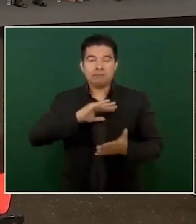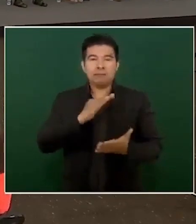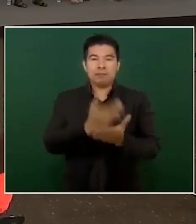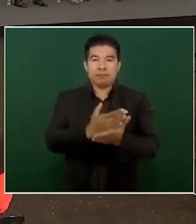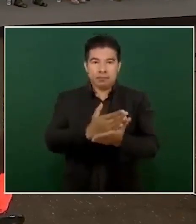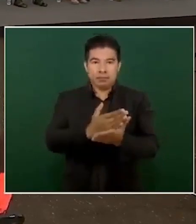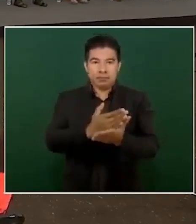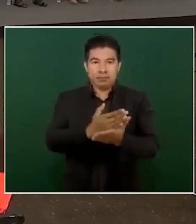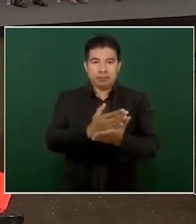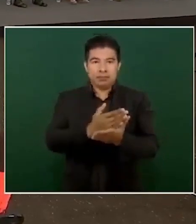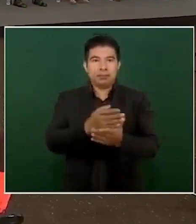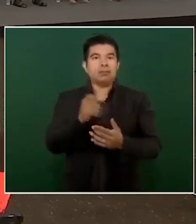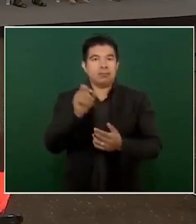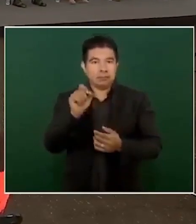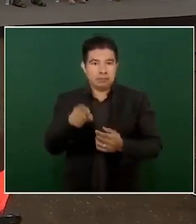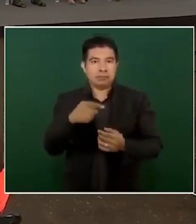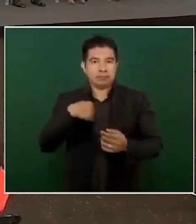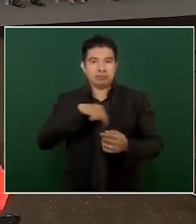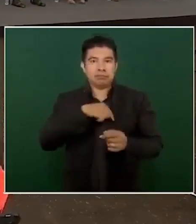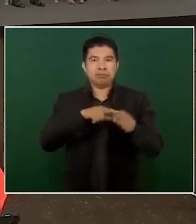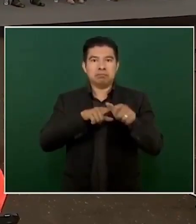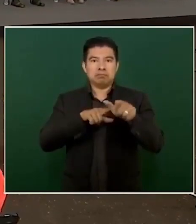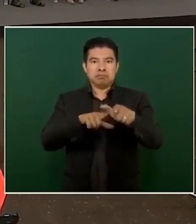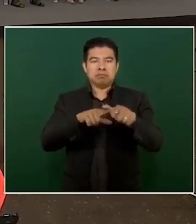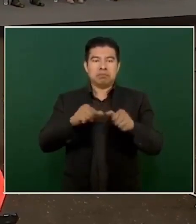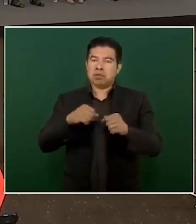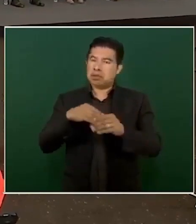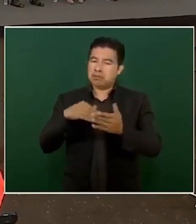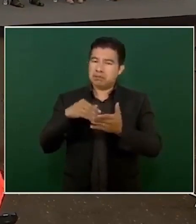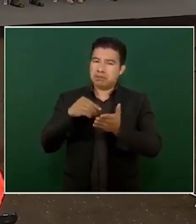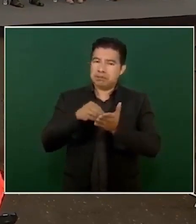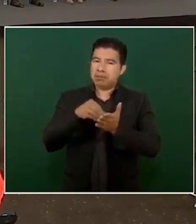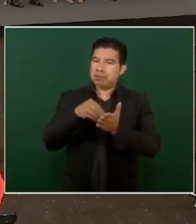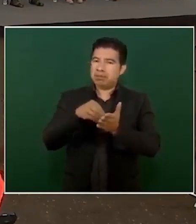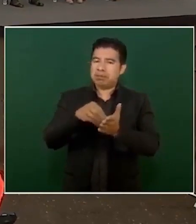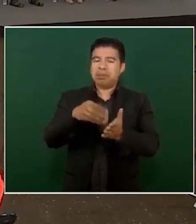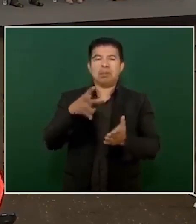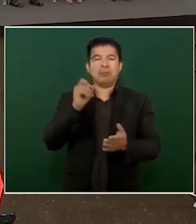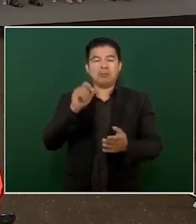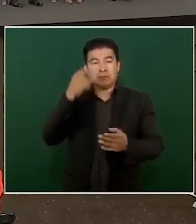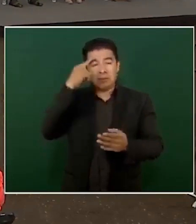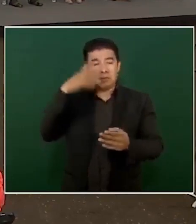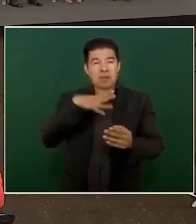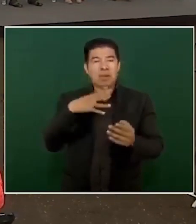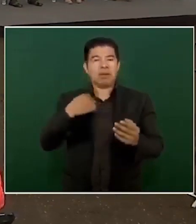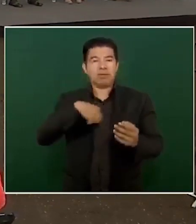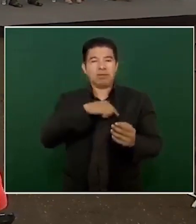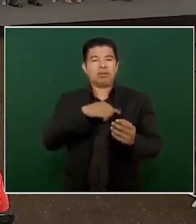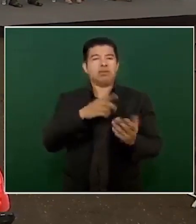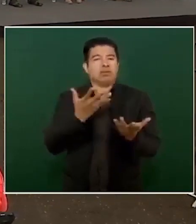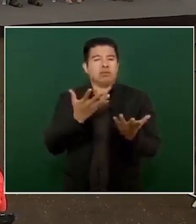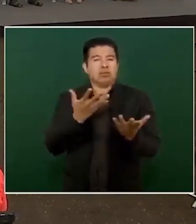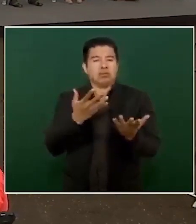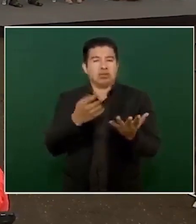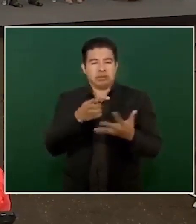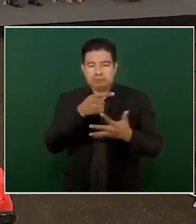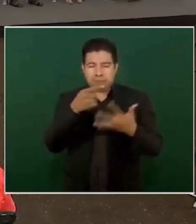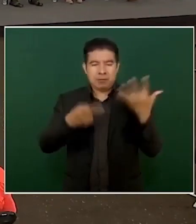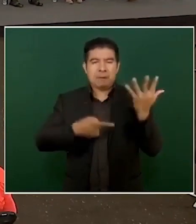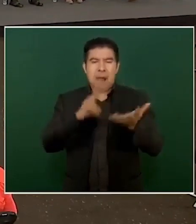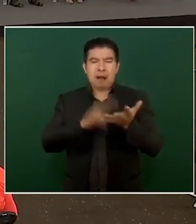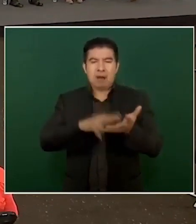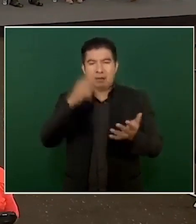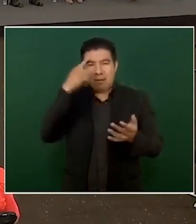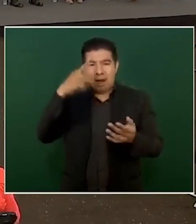Se están haciendo valer Los principios Libertarios De igualdad Y democracia